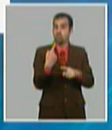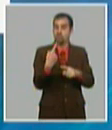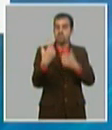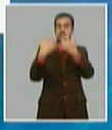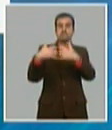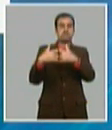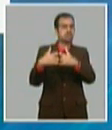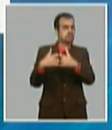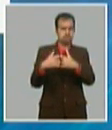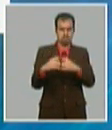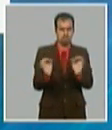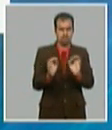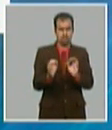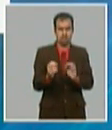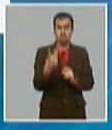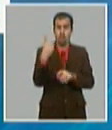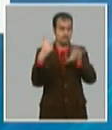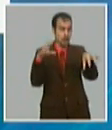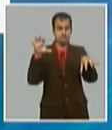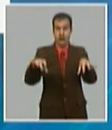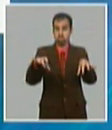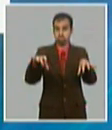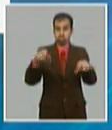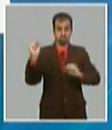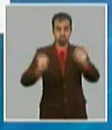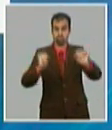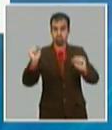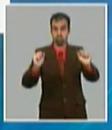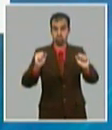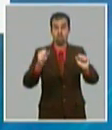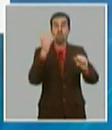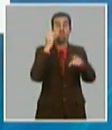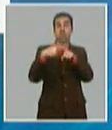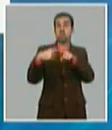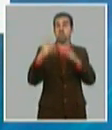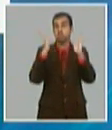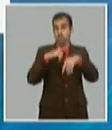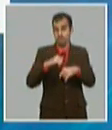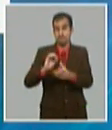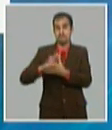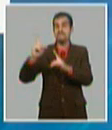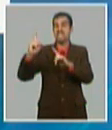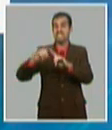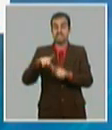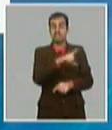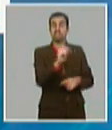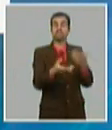cienfuegos y una en matanzas por falta de materia prima terminamos entonces importando NPK